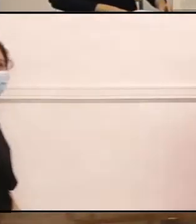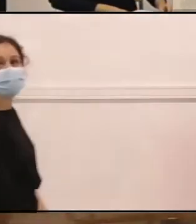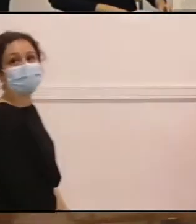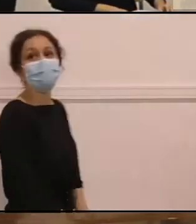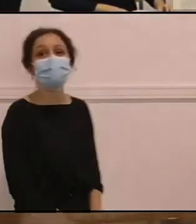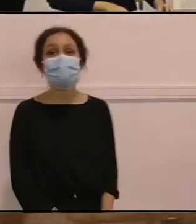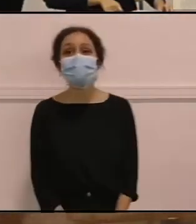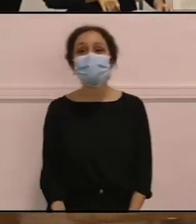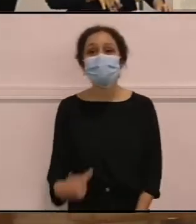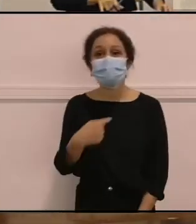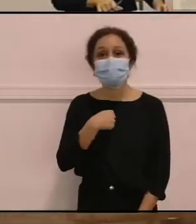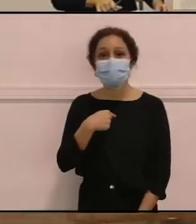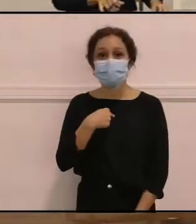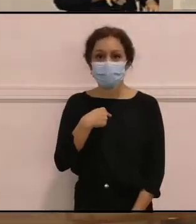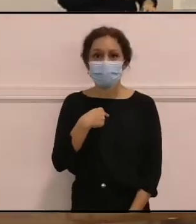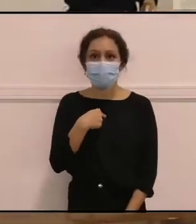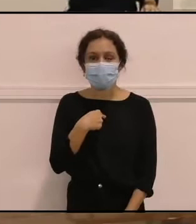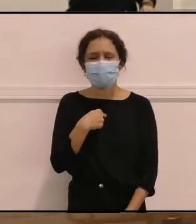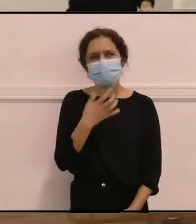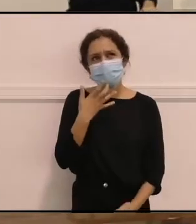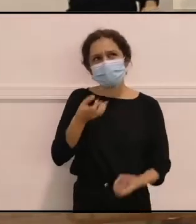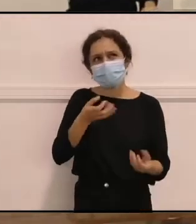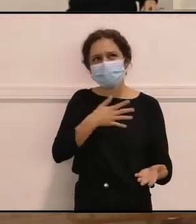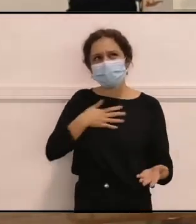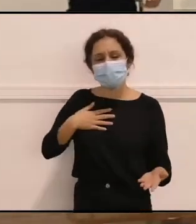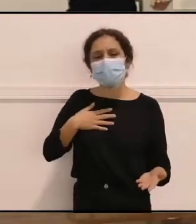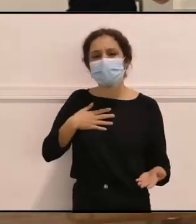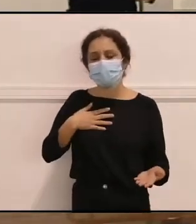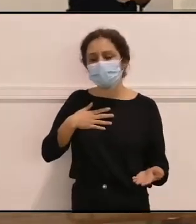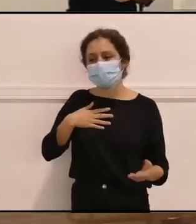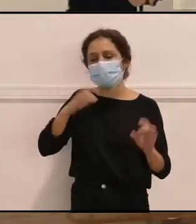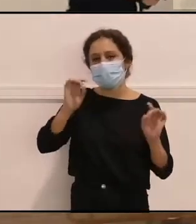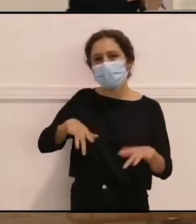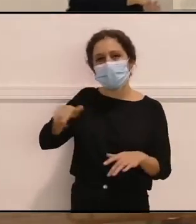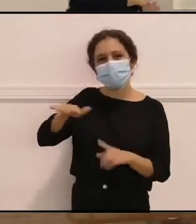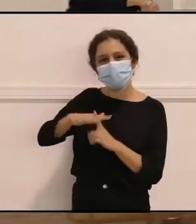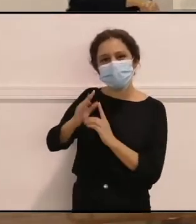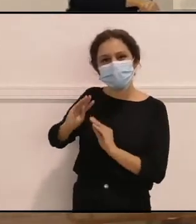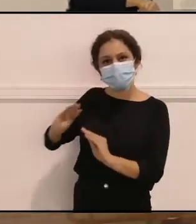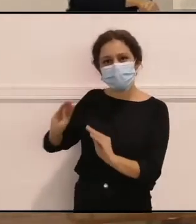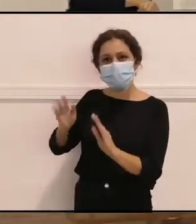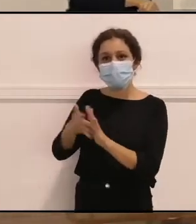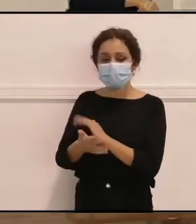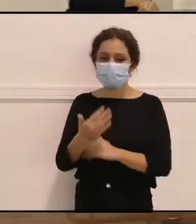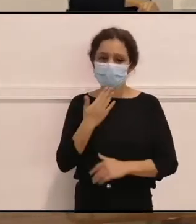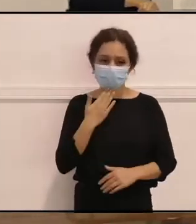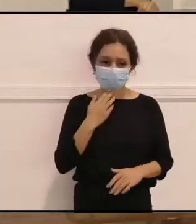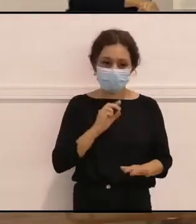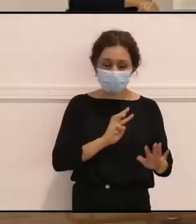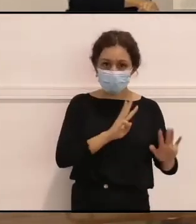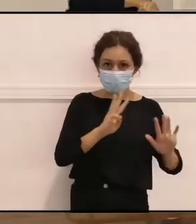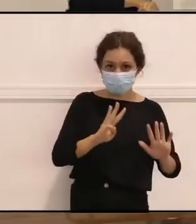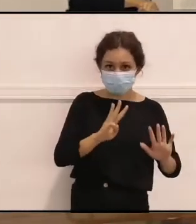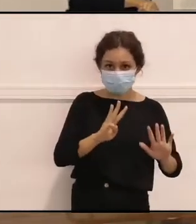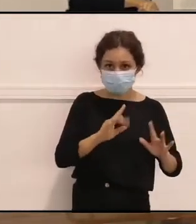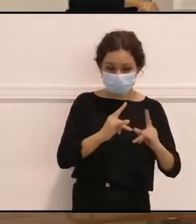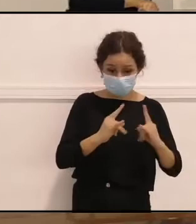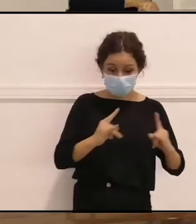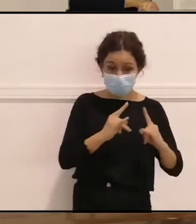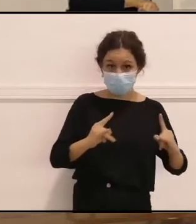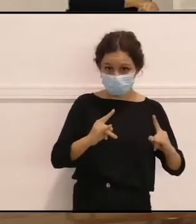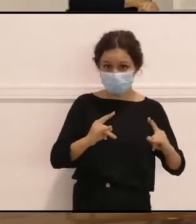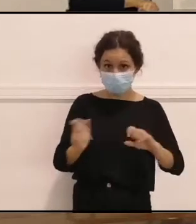Yo si lo tengo que trasladar, pues también me pasa algo similar a Magda, ¿no? Yo me crié hasta los ocho años en un campamento de